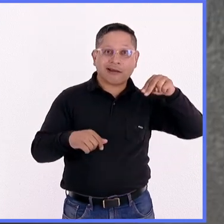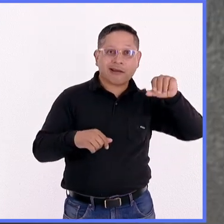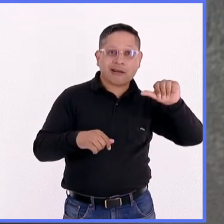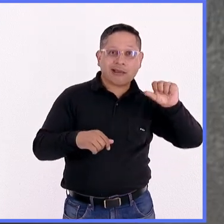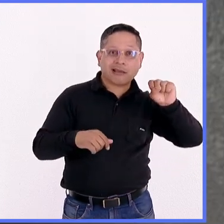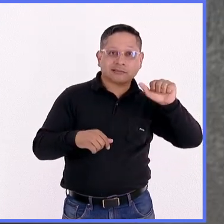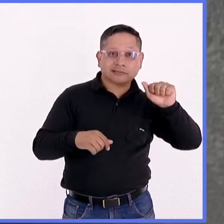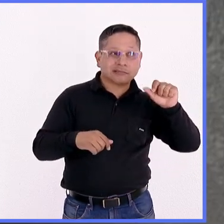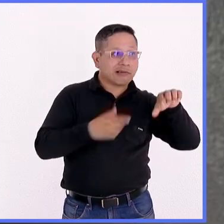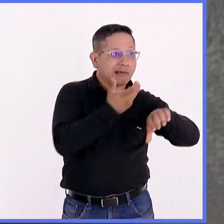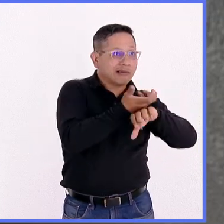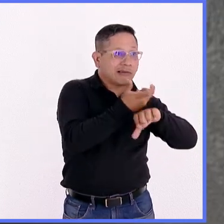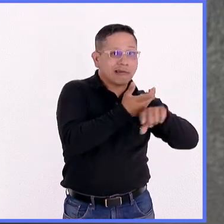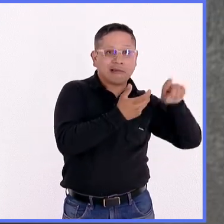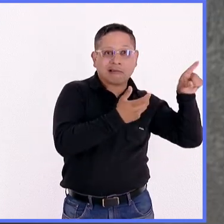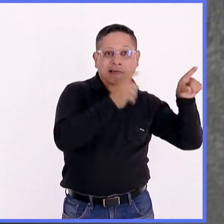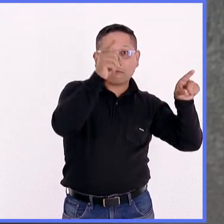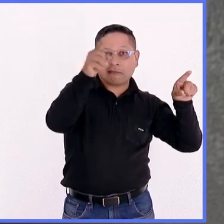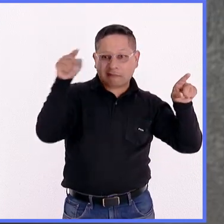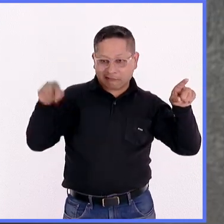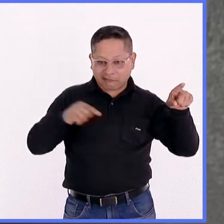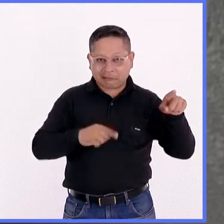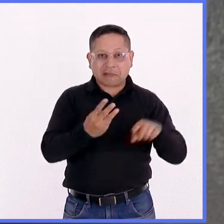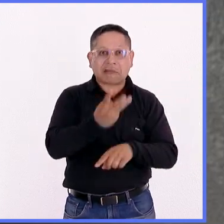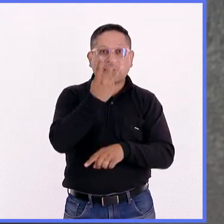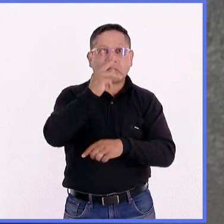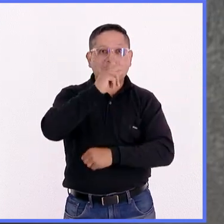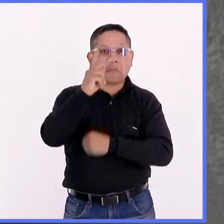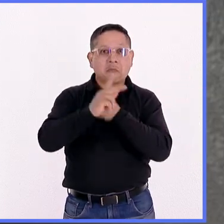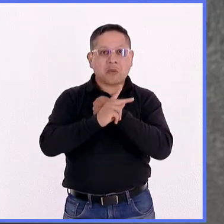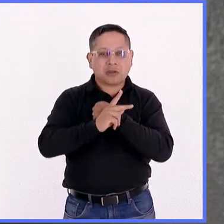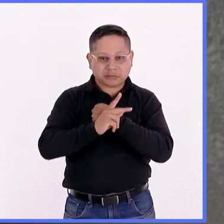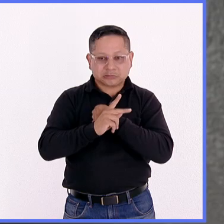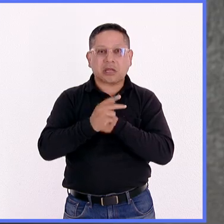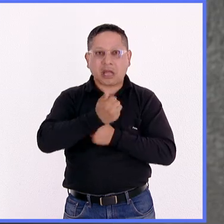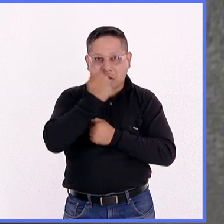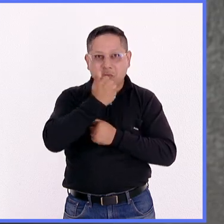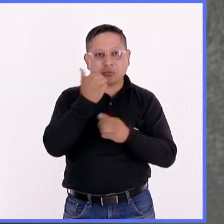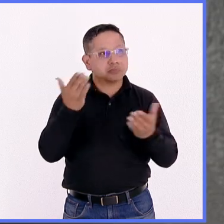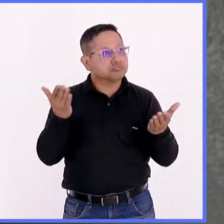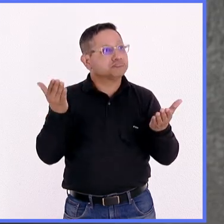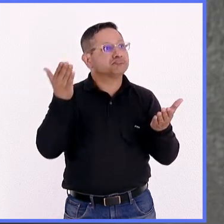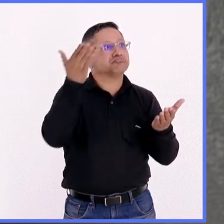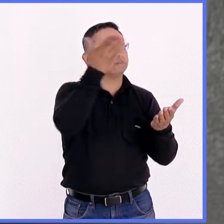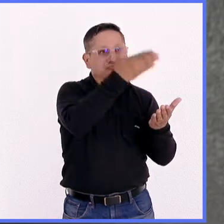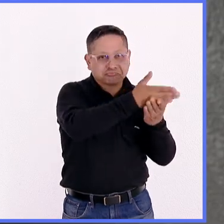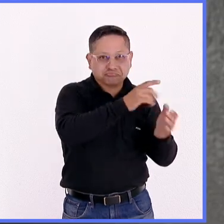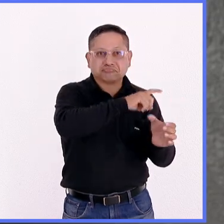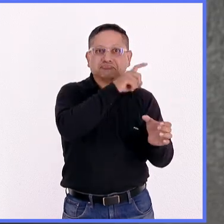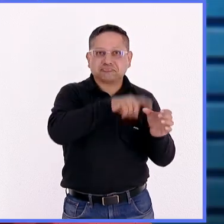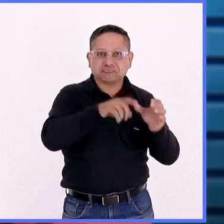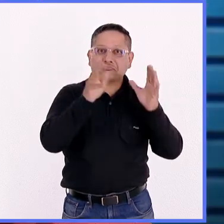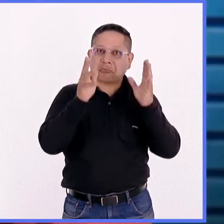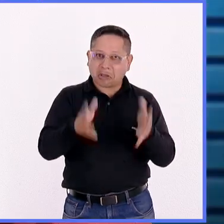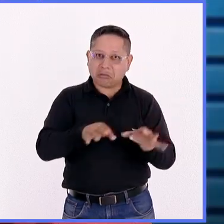satélites. Y eso es el objetivo primordial de nuestra universidad y, bueno, es invaluable. Claro, ya platicamos aquí